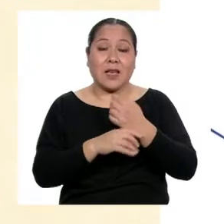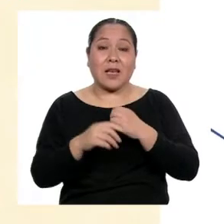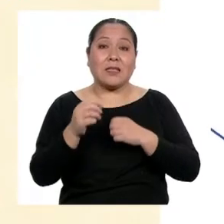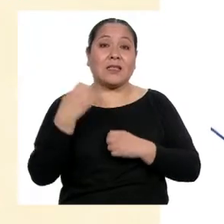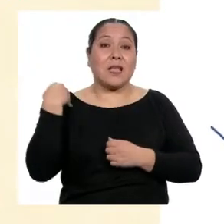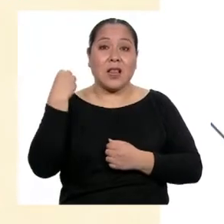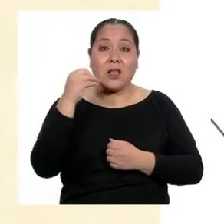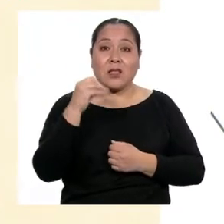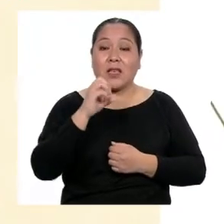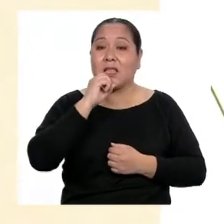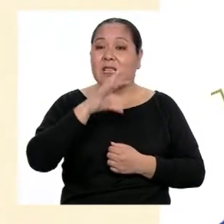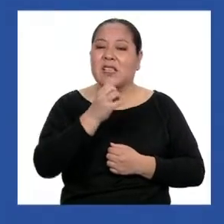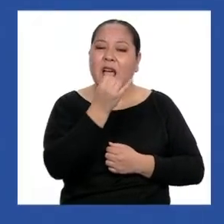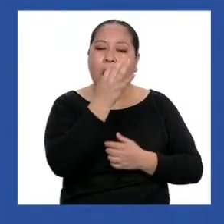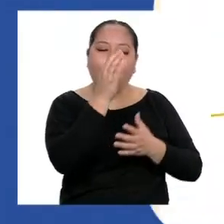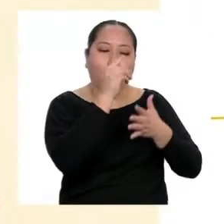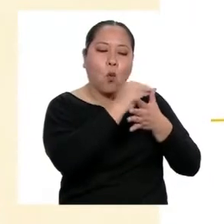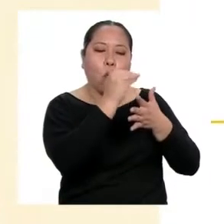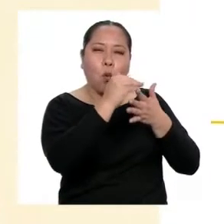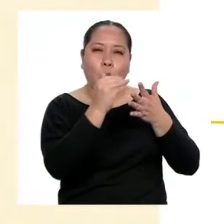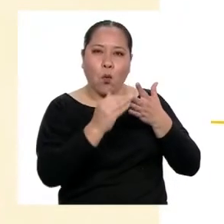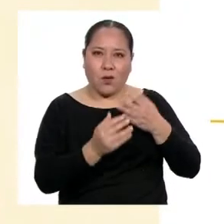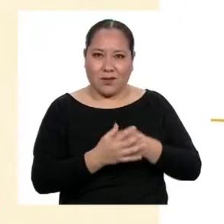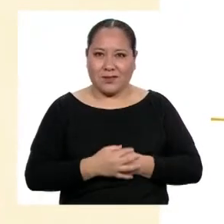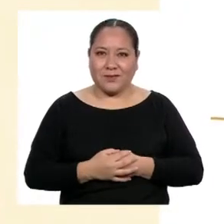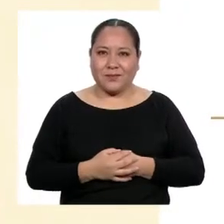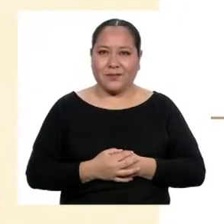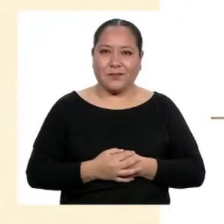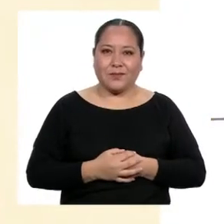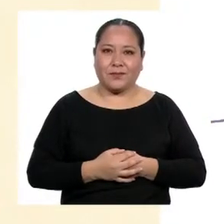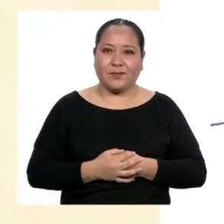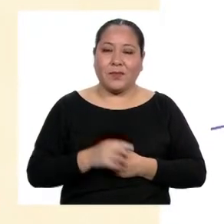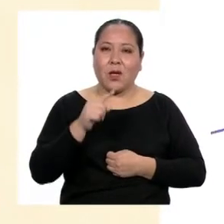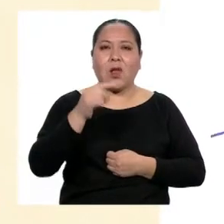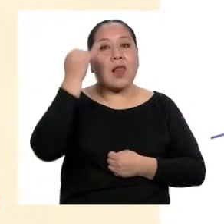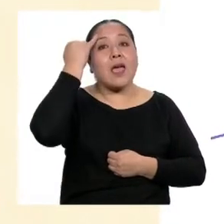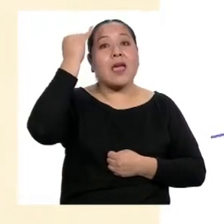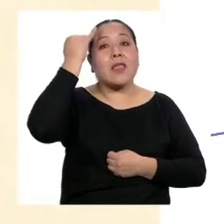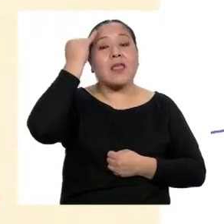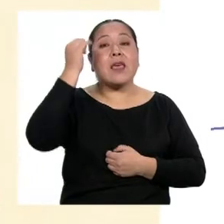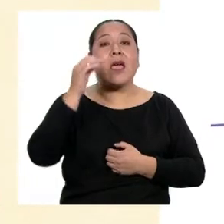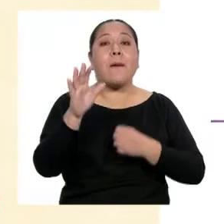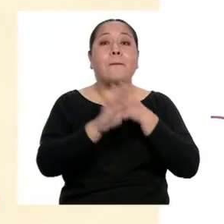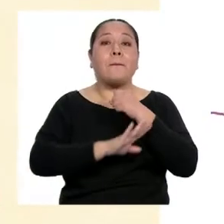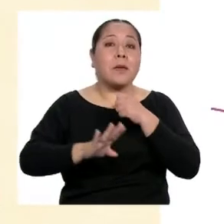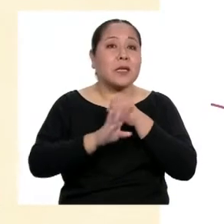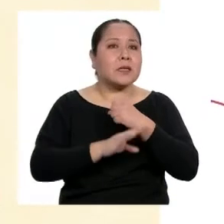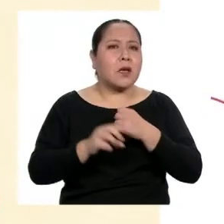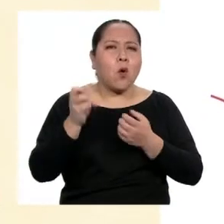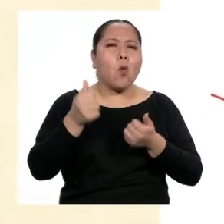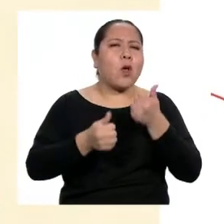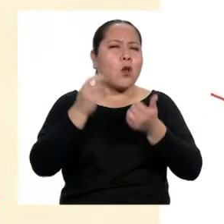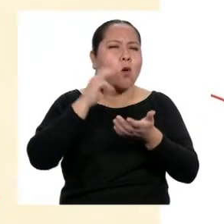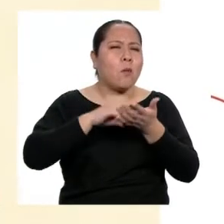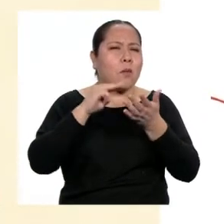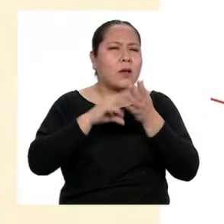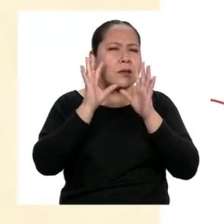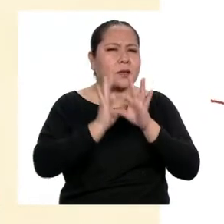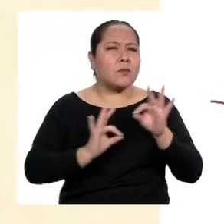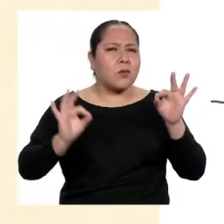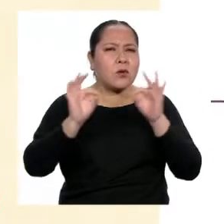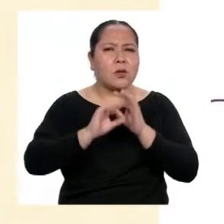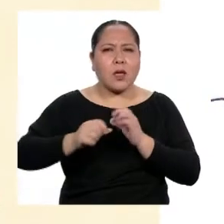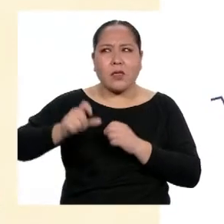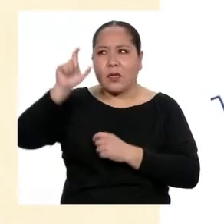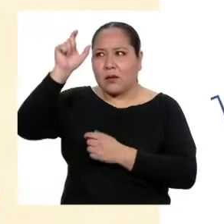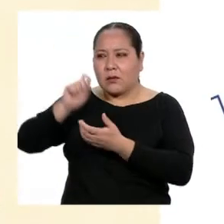algunas de sus características. Ahora vayamos con la idea principal. ¿Qué es lo más importante que el autor